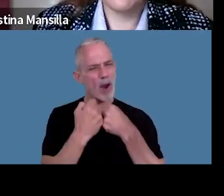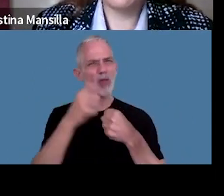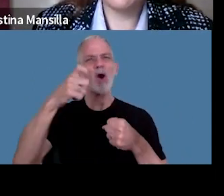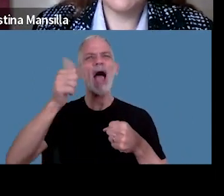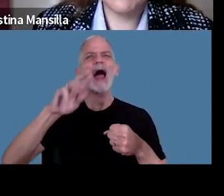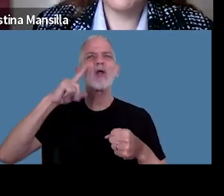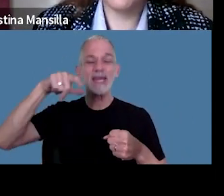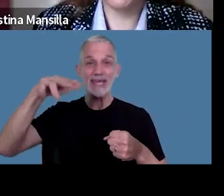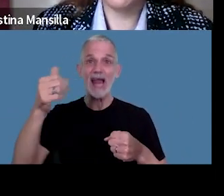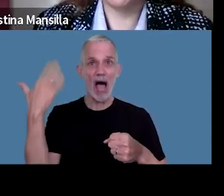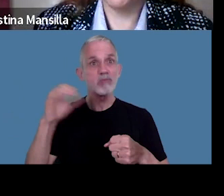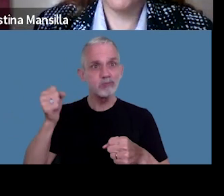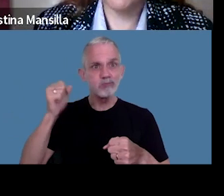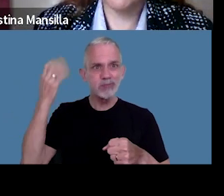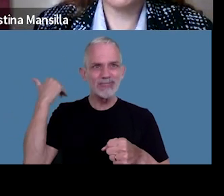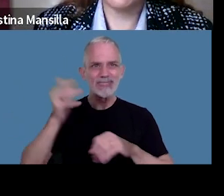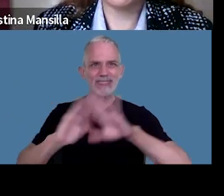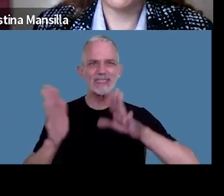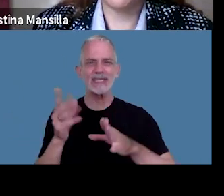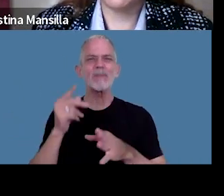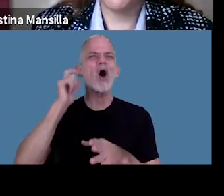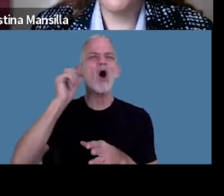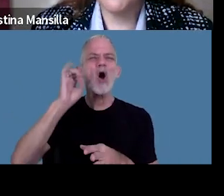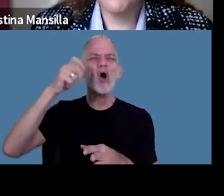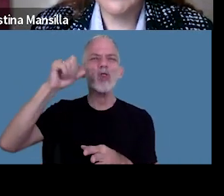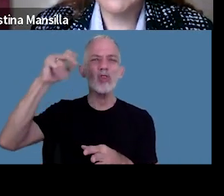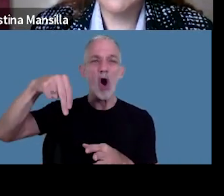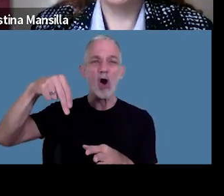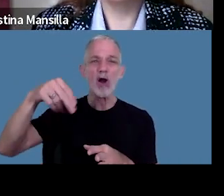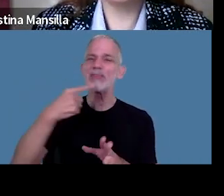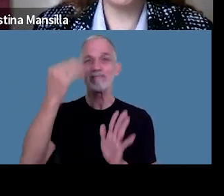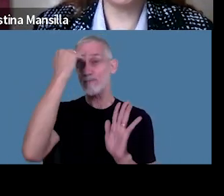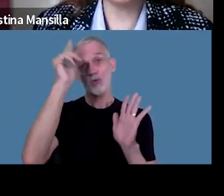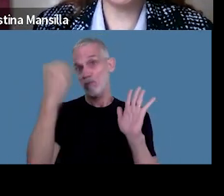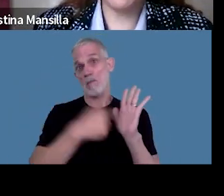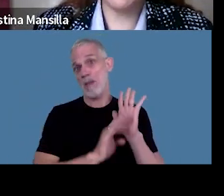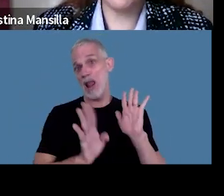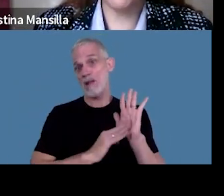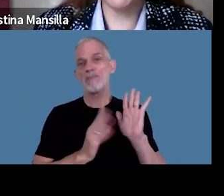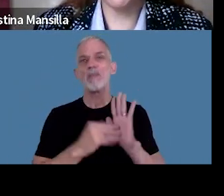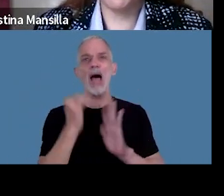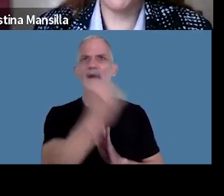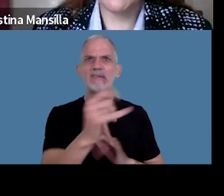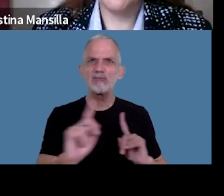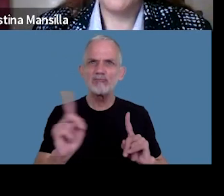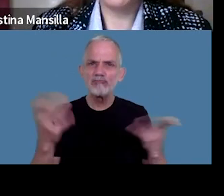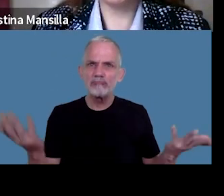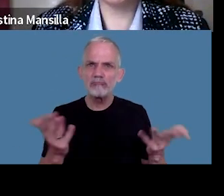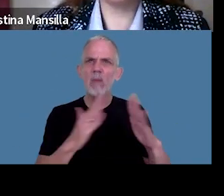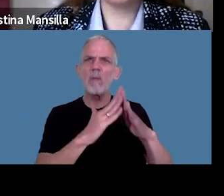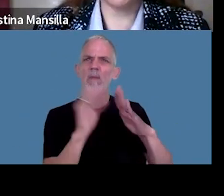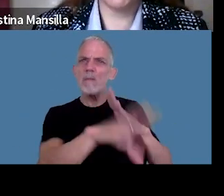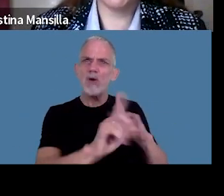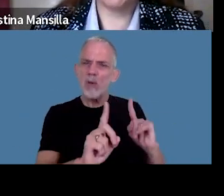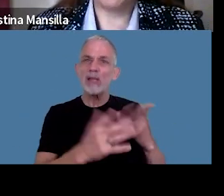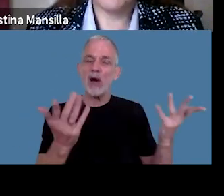que pasa hay antecedentes donde como gordon se ha declarado la inconstitucionalidad de no notificar al constituido postal y